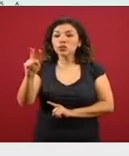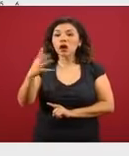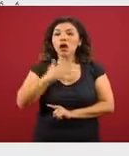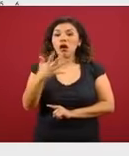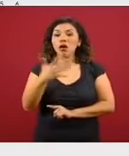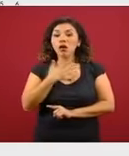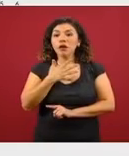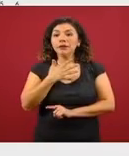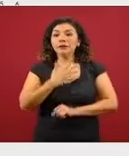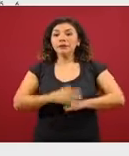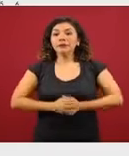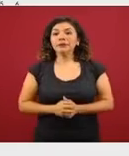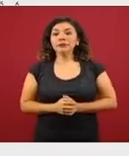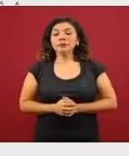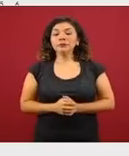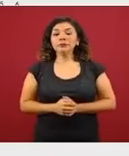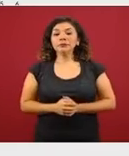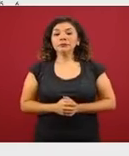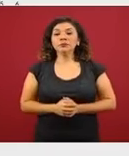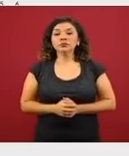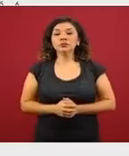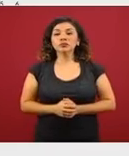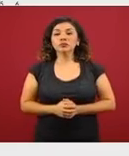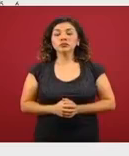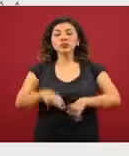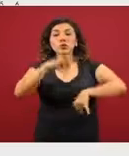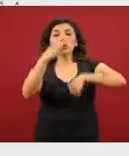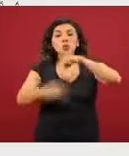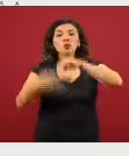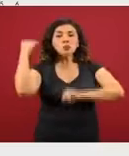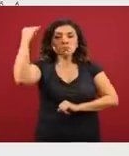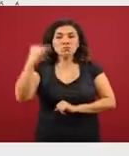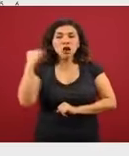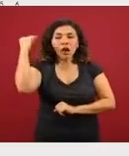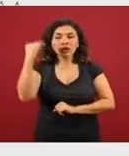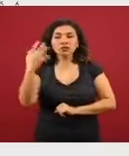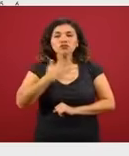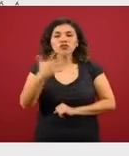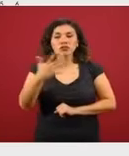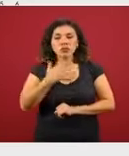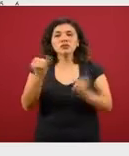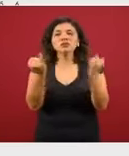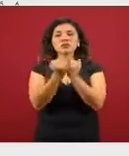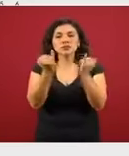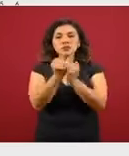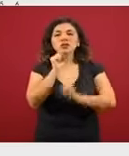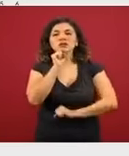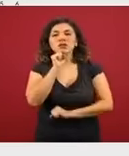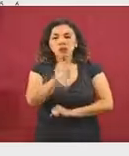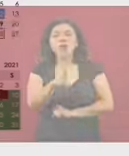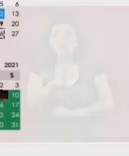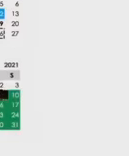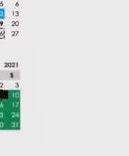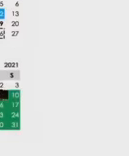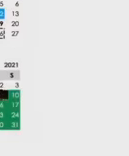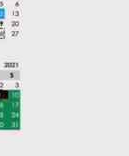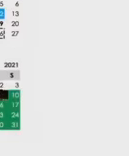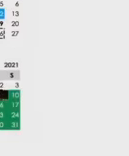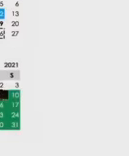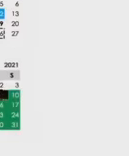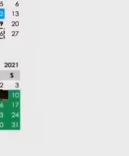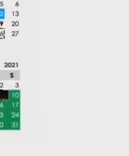podemos observar que a finales de marzo tenemos también entrega de